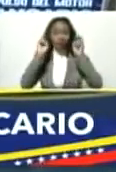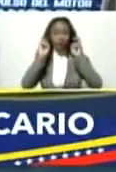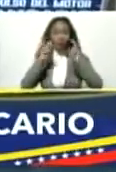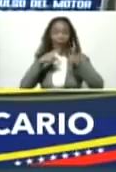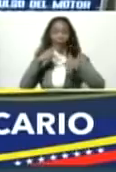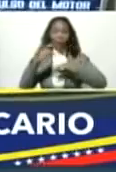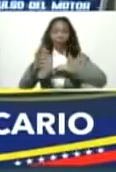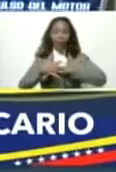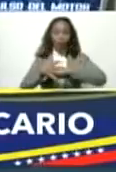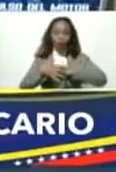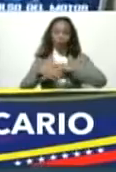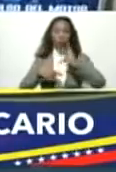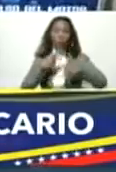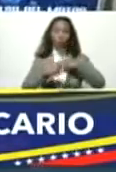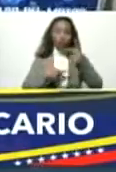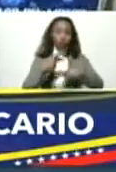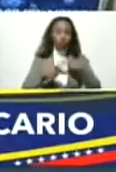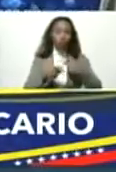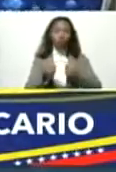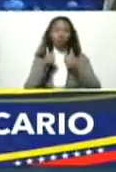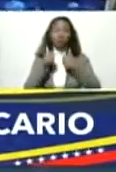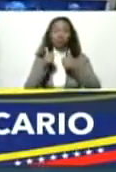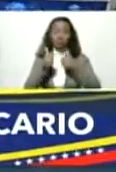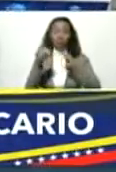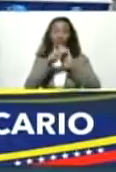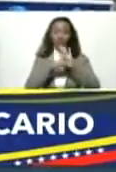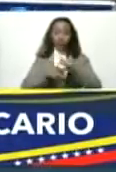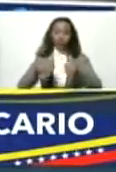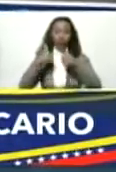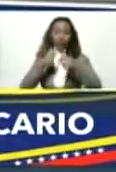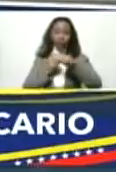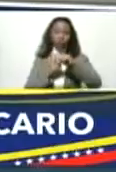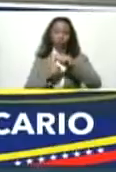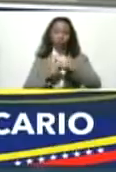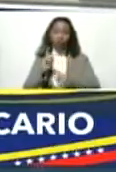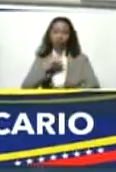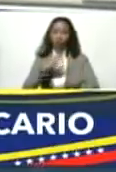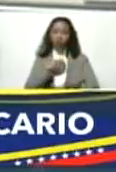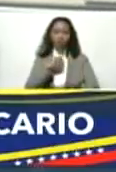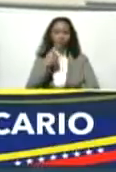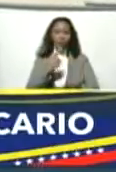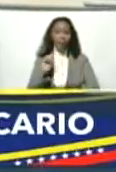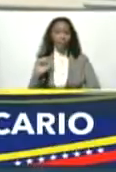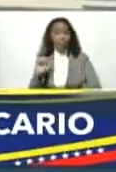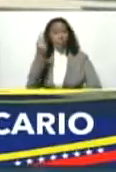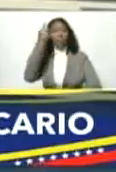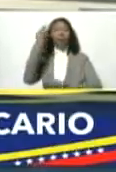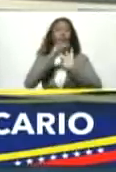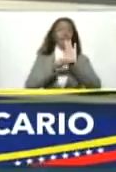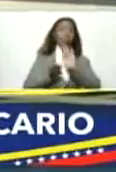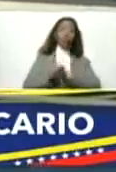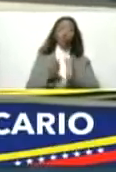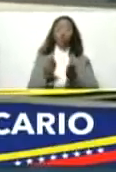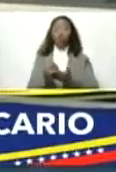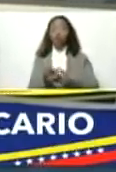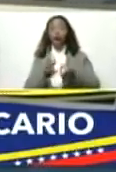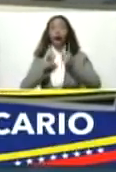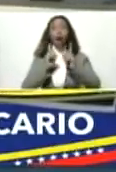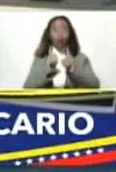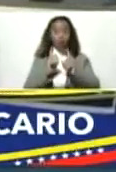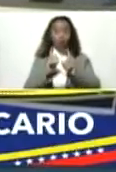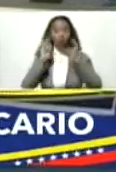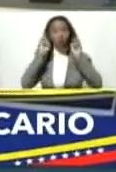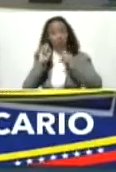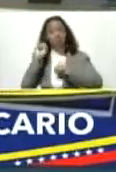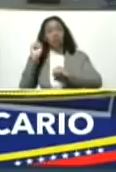productivo de muy buen nivel. No pudiera decir de primer nivel del mundo. en algunos casos sí,